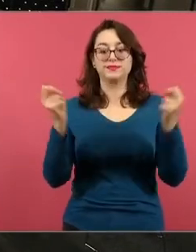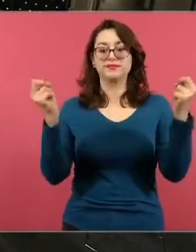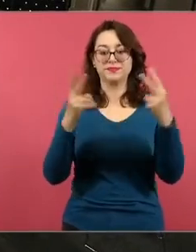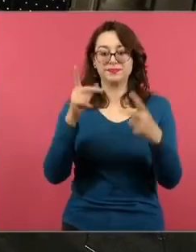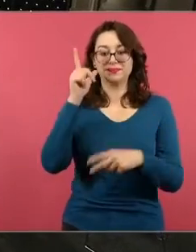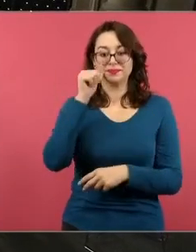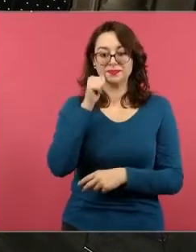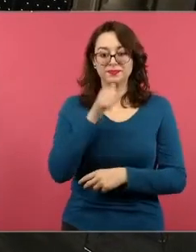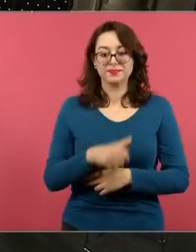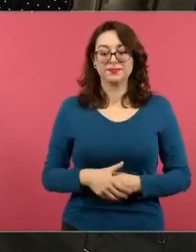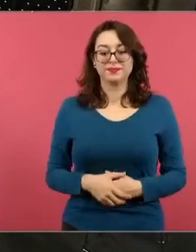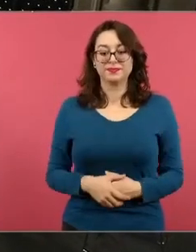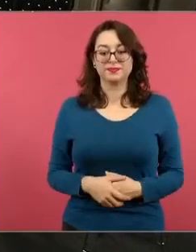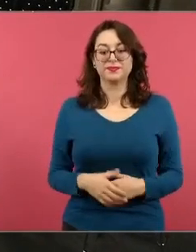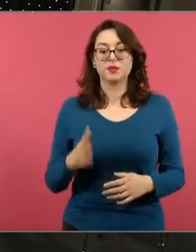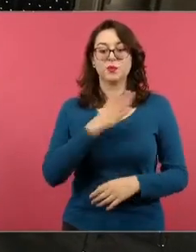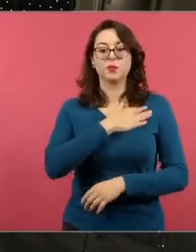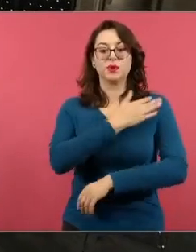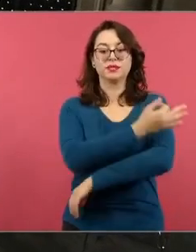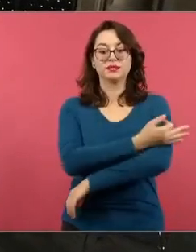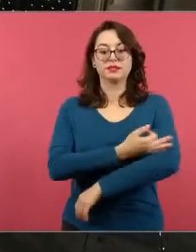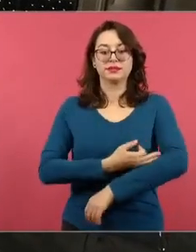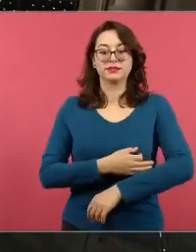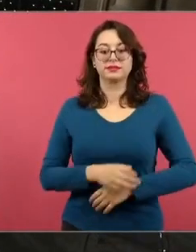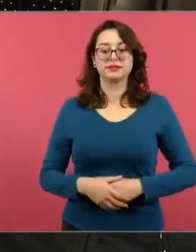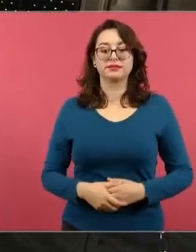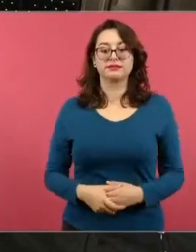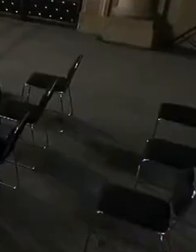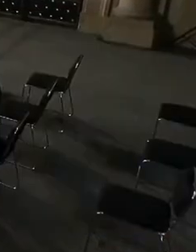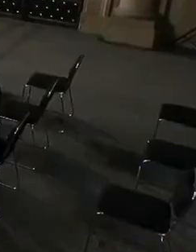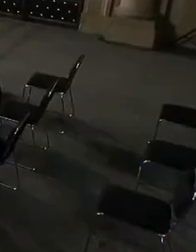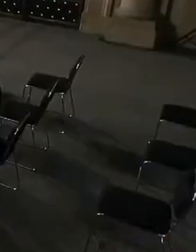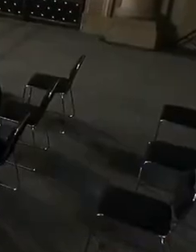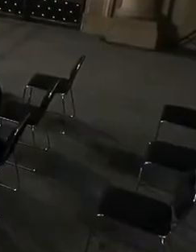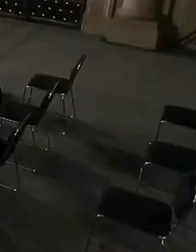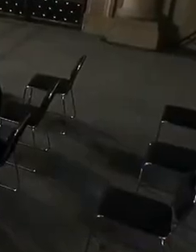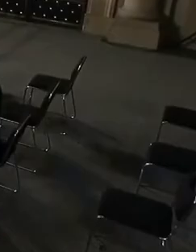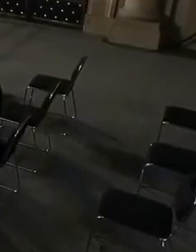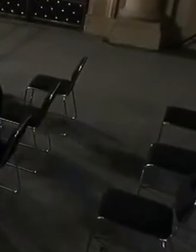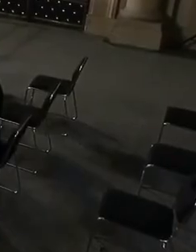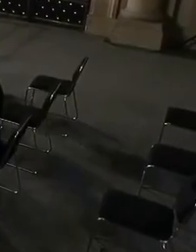vemos mañana buena tarde gracias